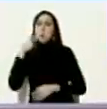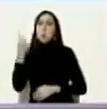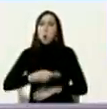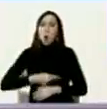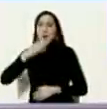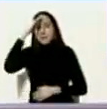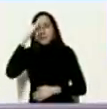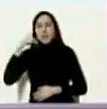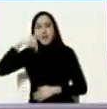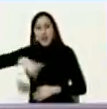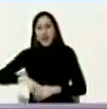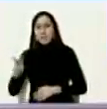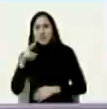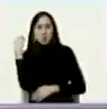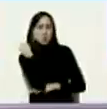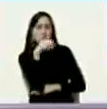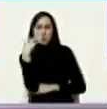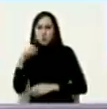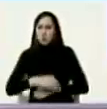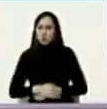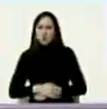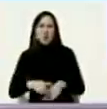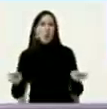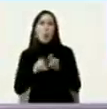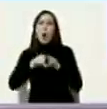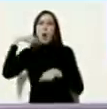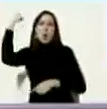militares del país una cosa de locos